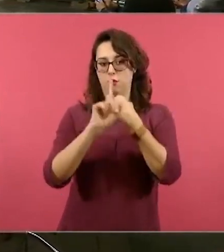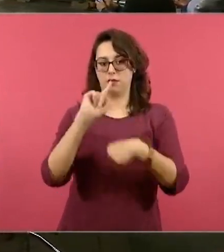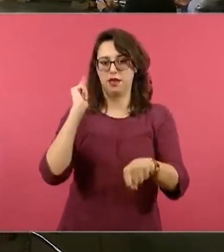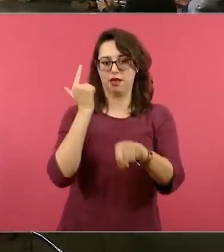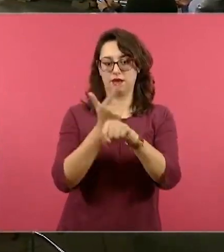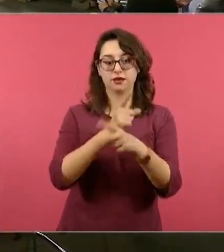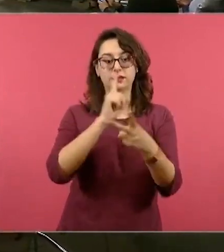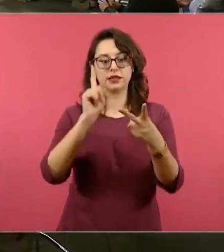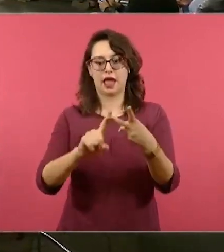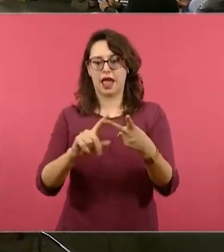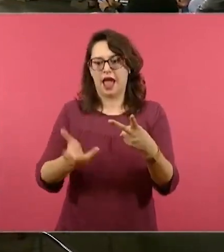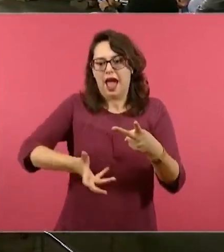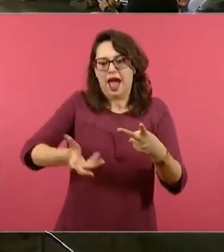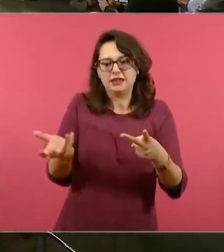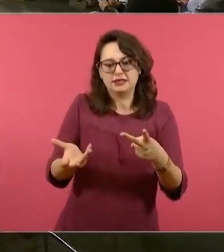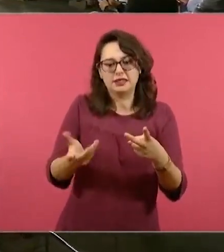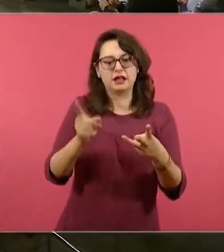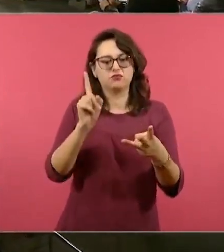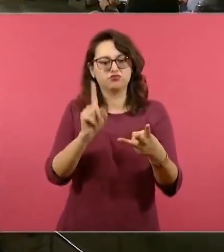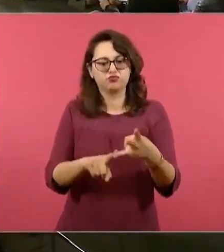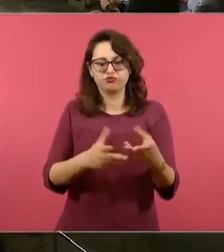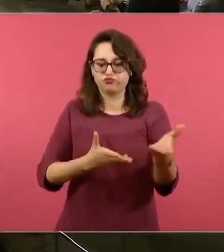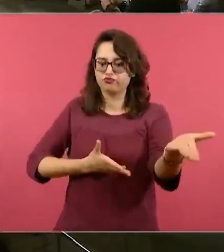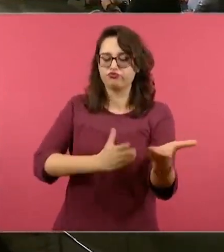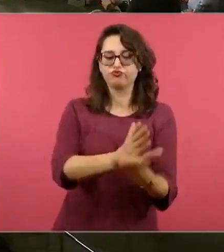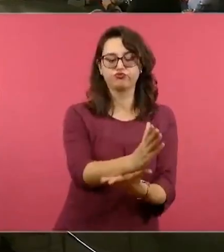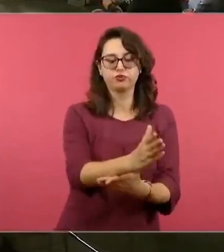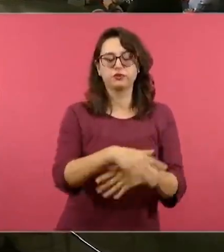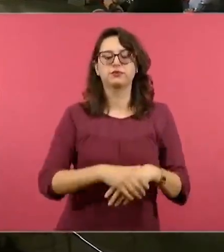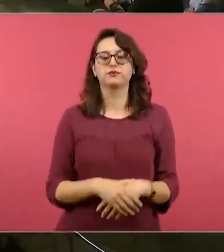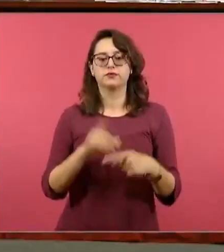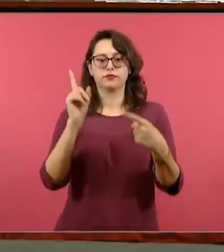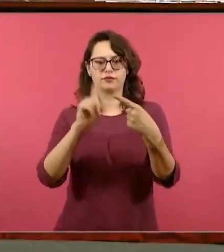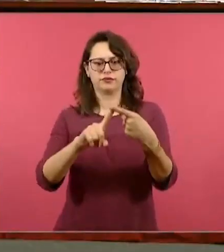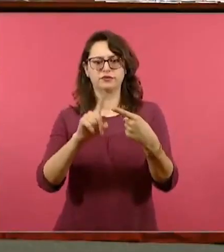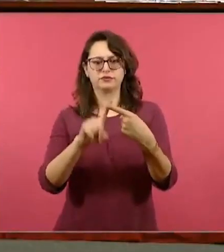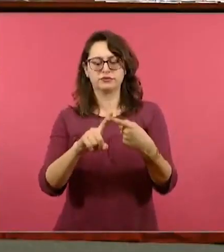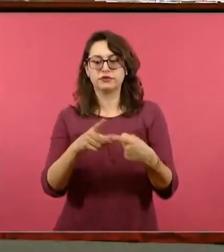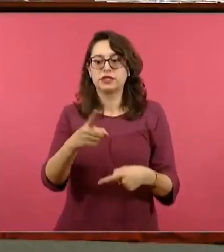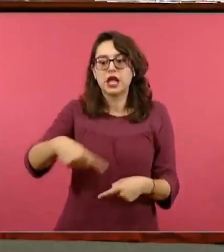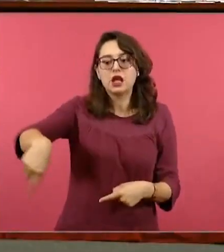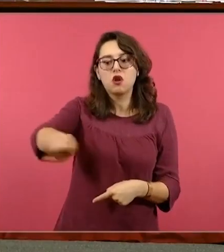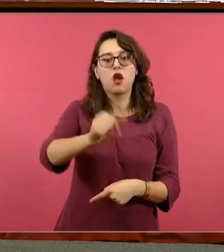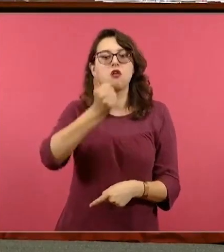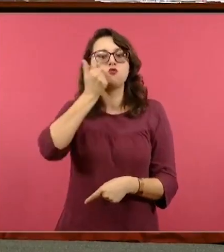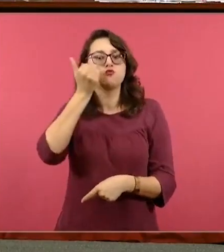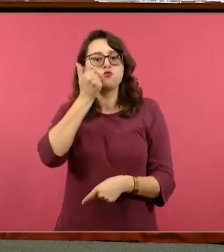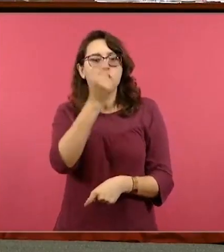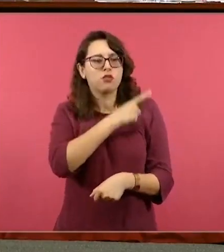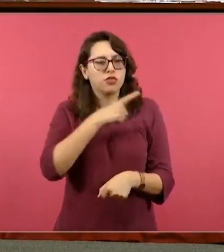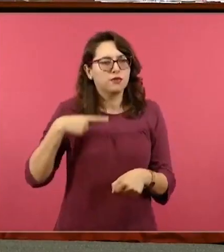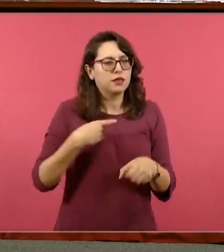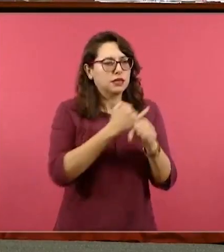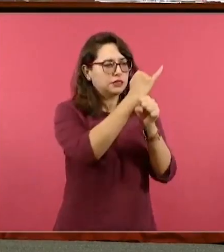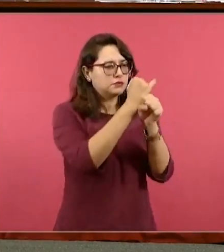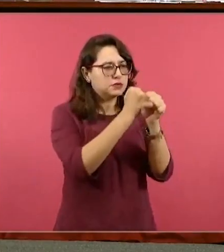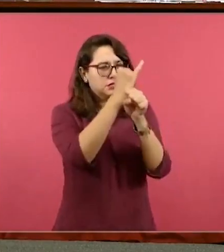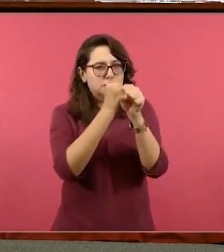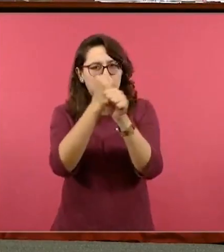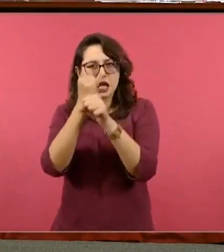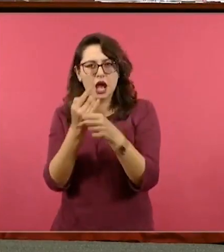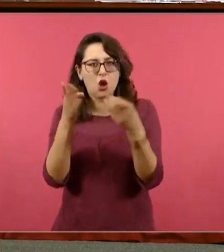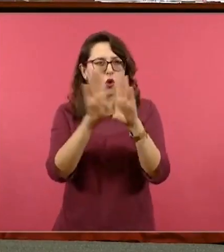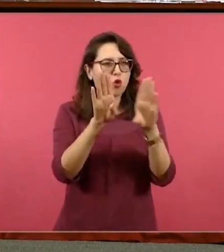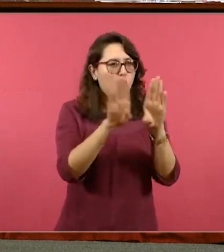intervención. En identificación, buscamos que sea esta parte de la investigación social a través de la identificación, recuperación de conocimientos y el